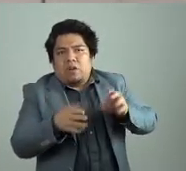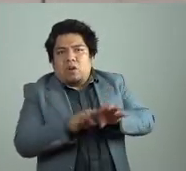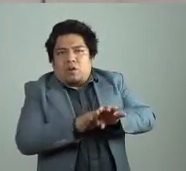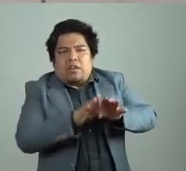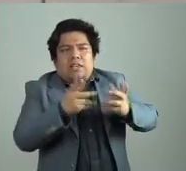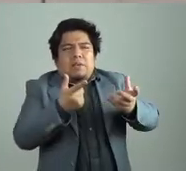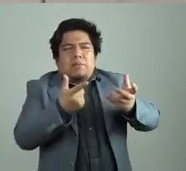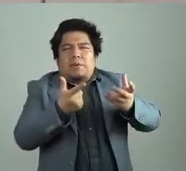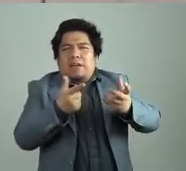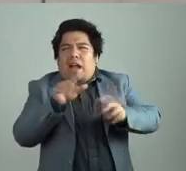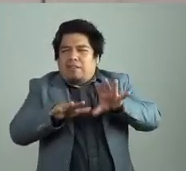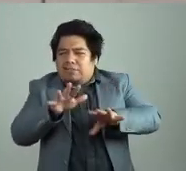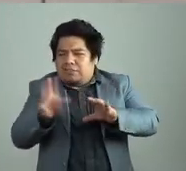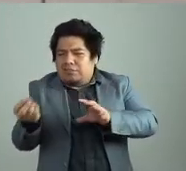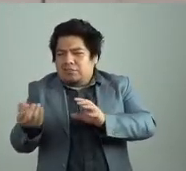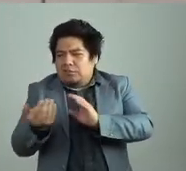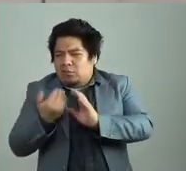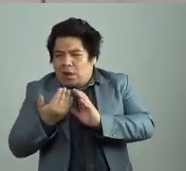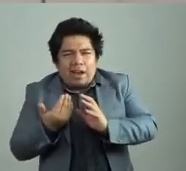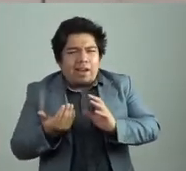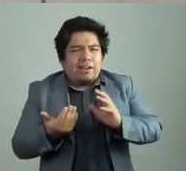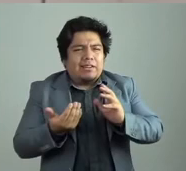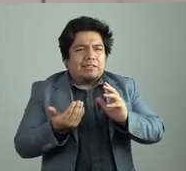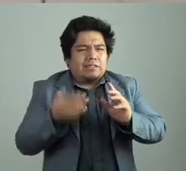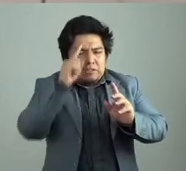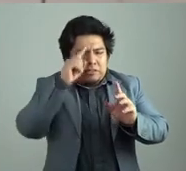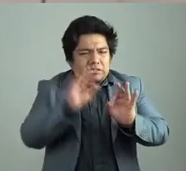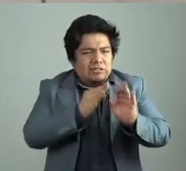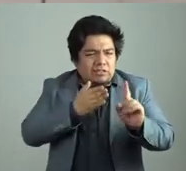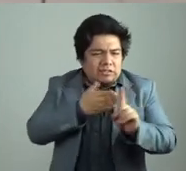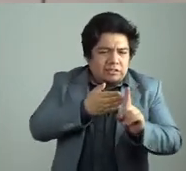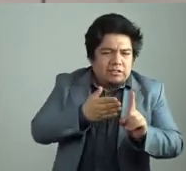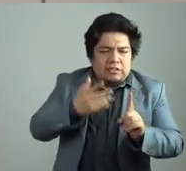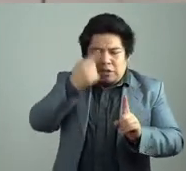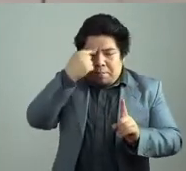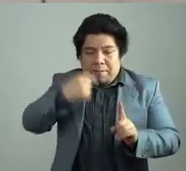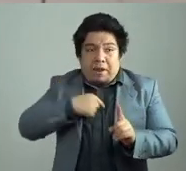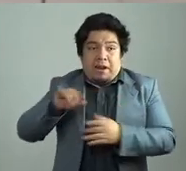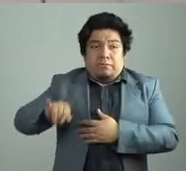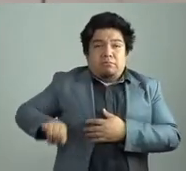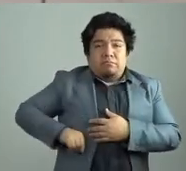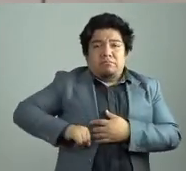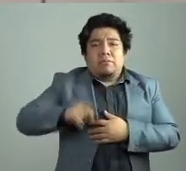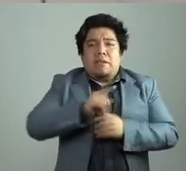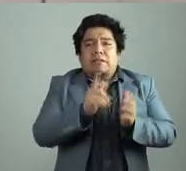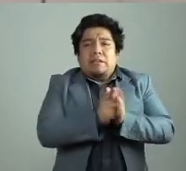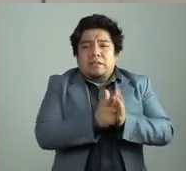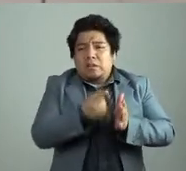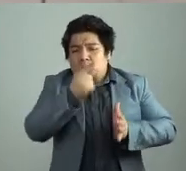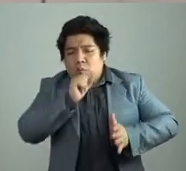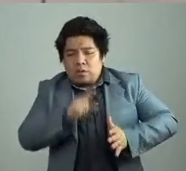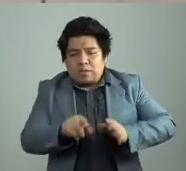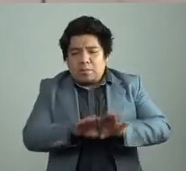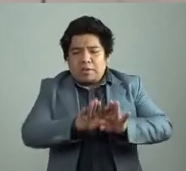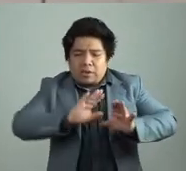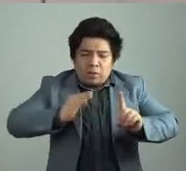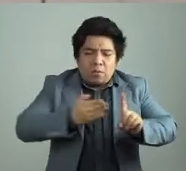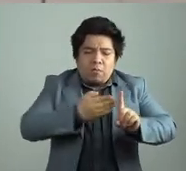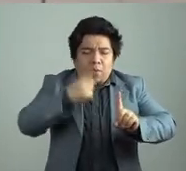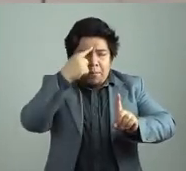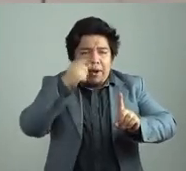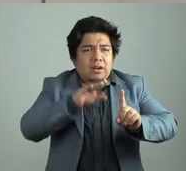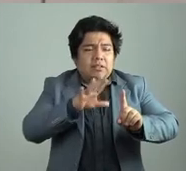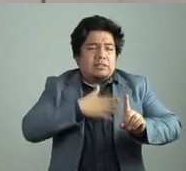ningún injerencia, ¿no? Este, de carácter directo, que es a mí lo que me parece interesante. Esa literatura que no tiene una injerencia de carácter directo me parece la más